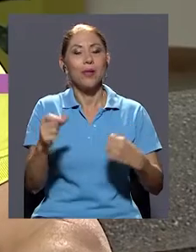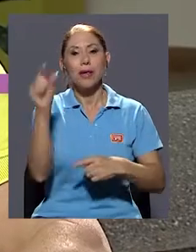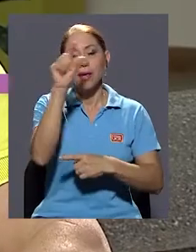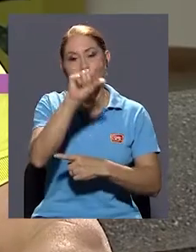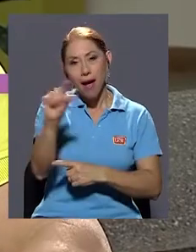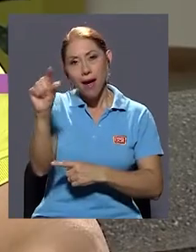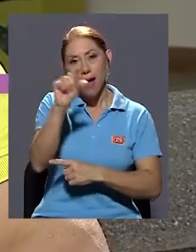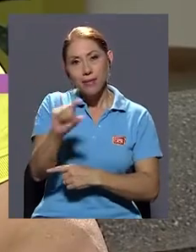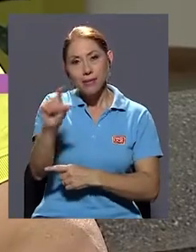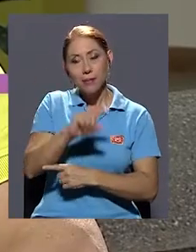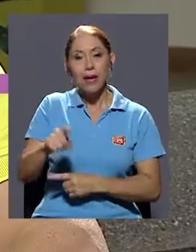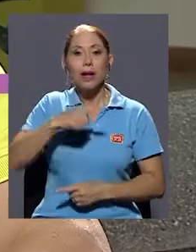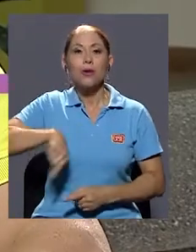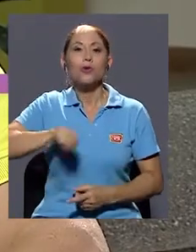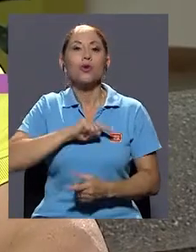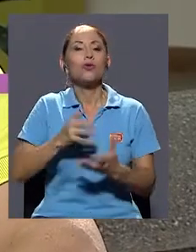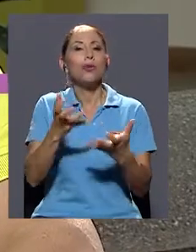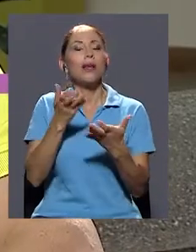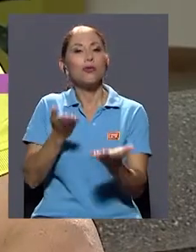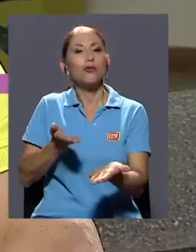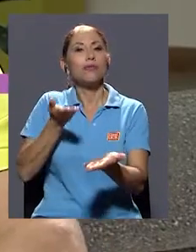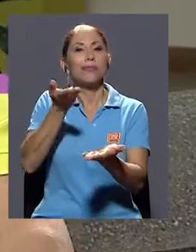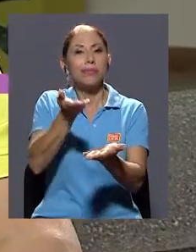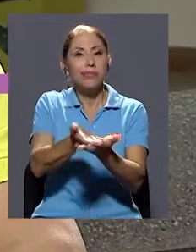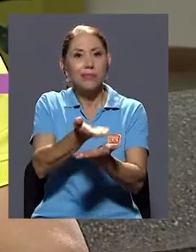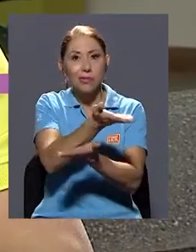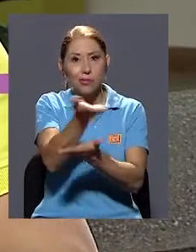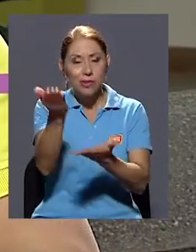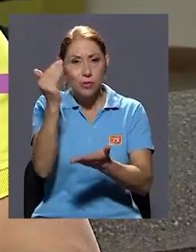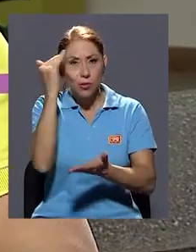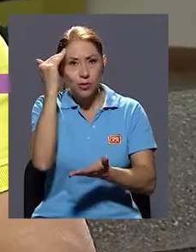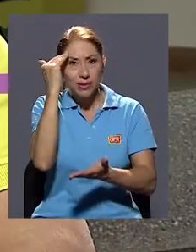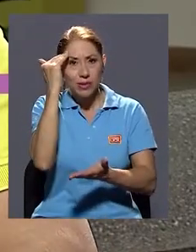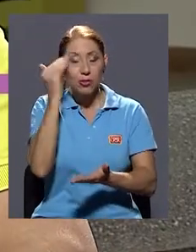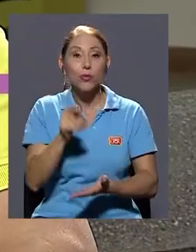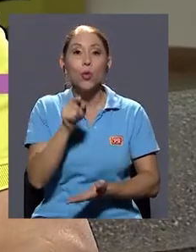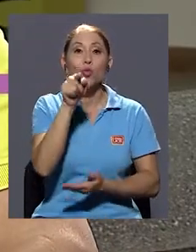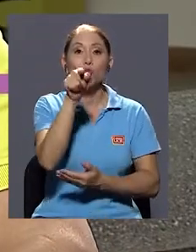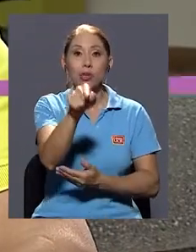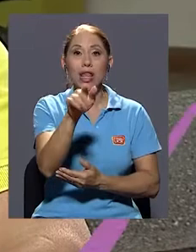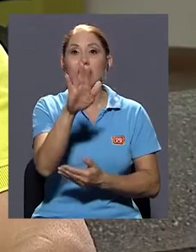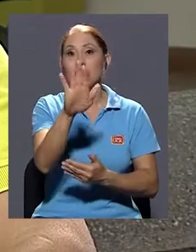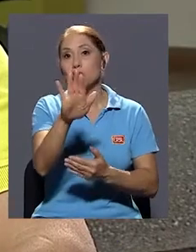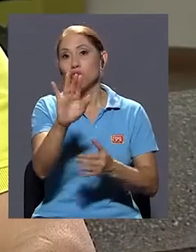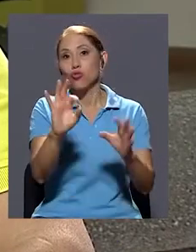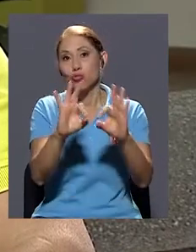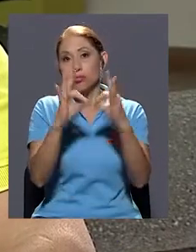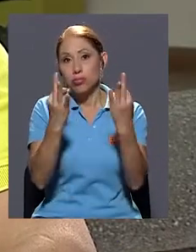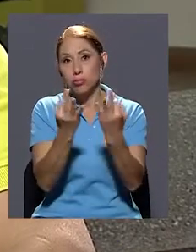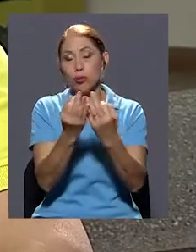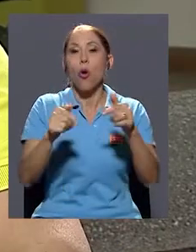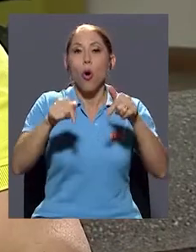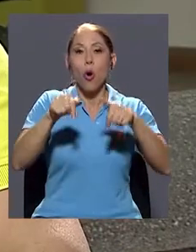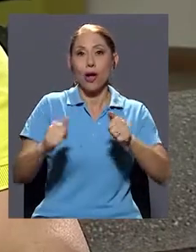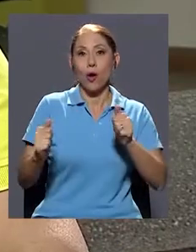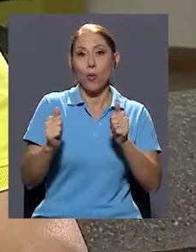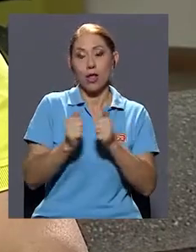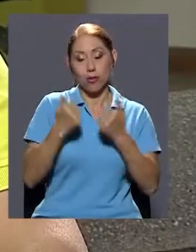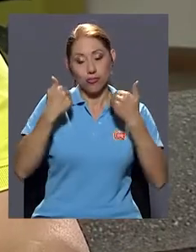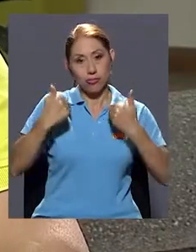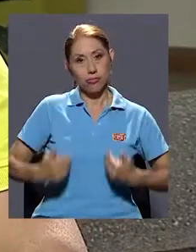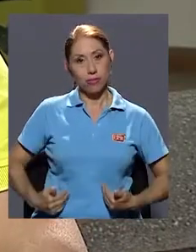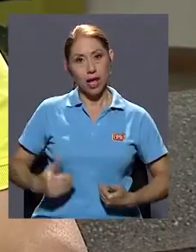en la cual cada semana queremos aportarles conocimientos para usted y sus seres queridos. El día de hoy les estaremos